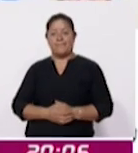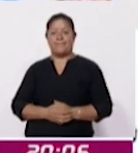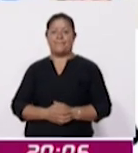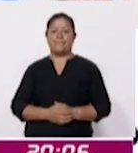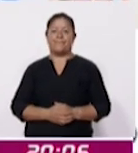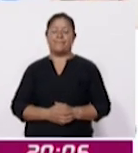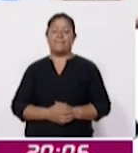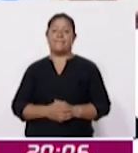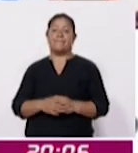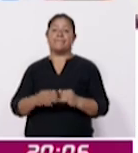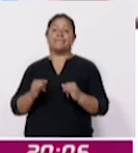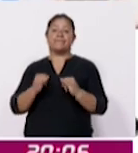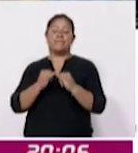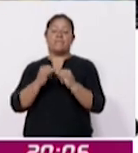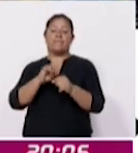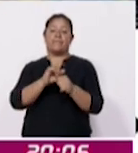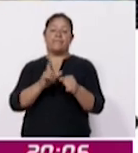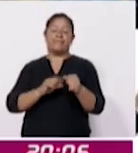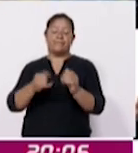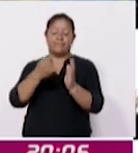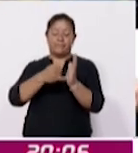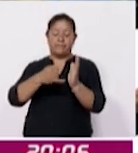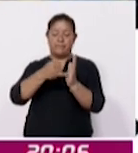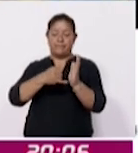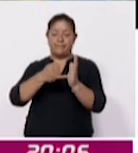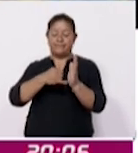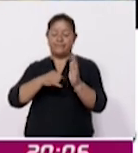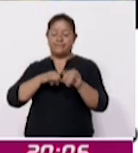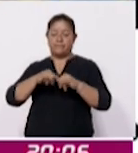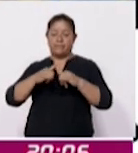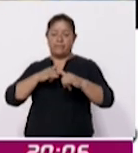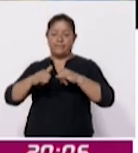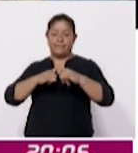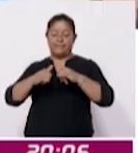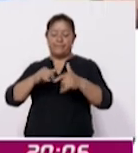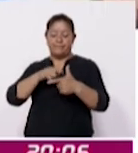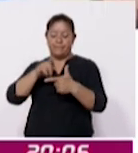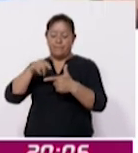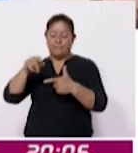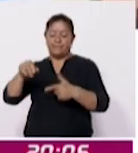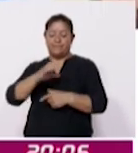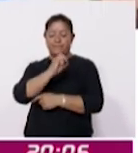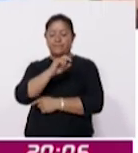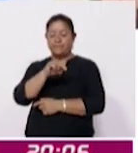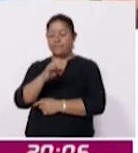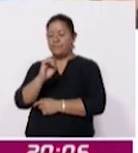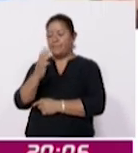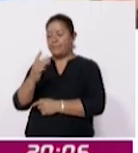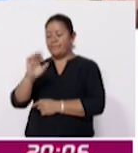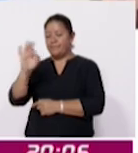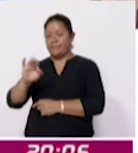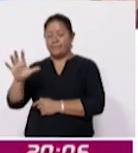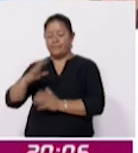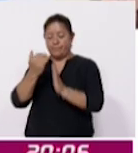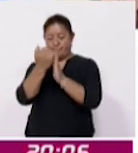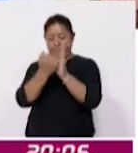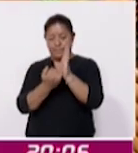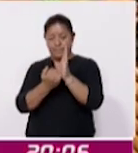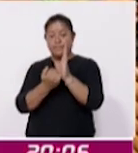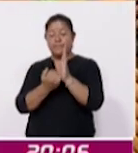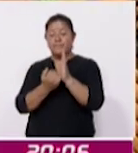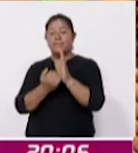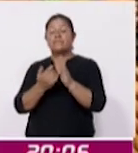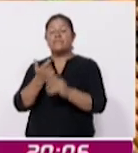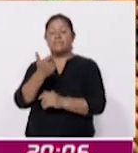El Instituto Nacional de Estadística y Geografía reportó una disminución del 0.03% en el precio de la canasta